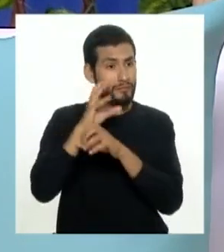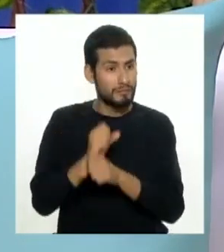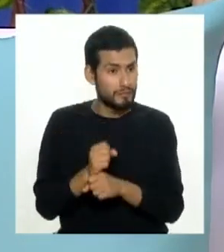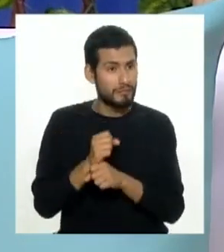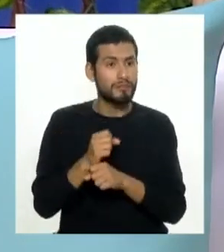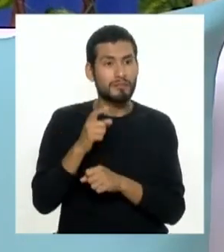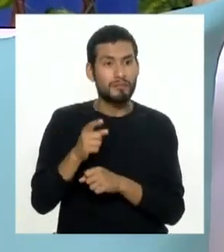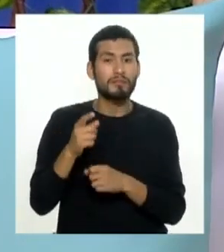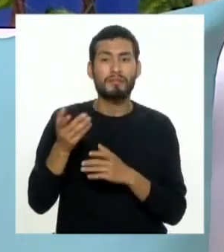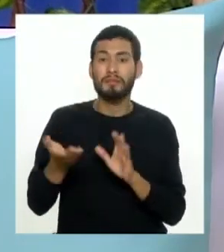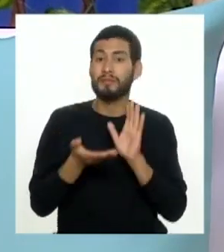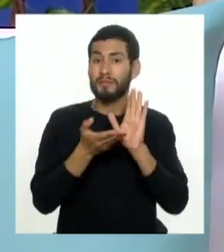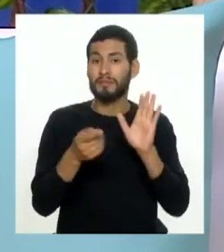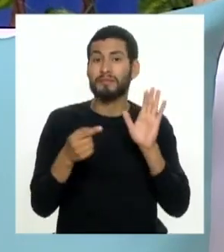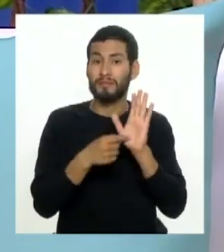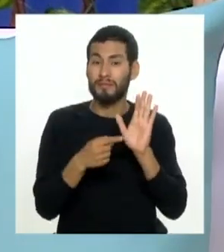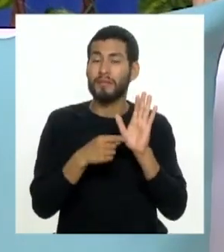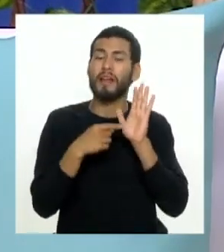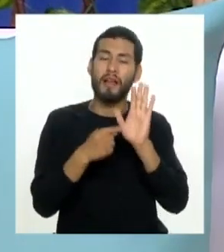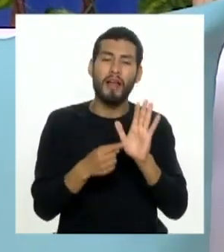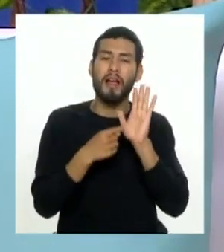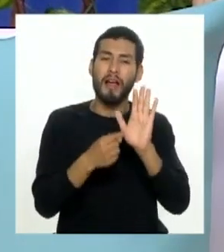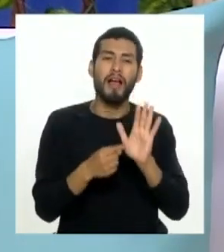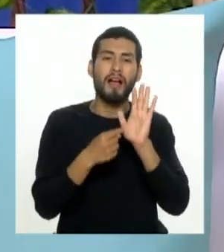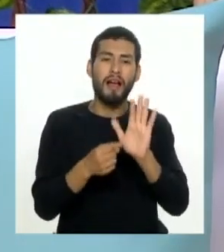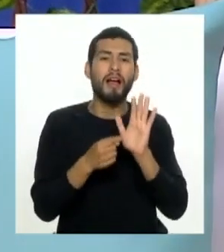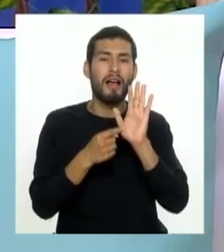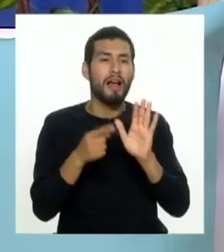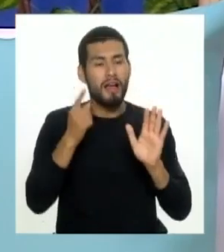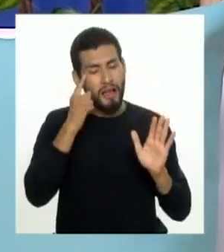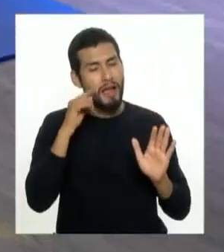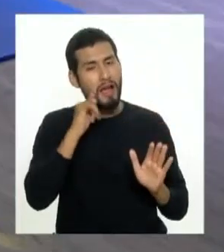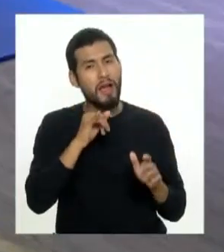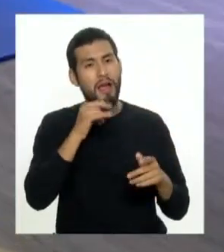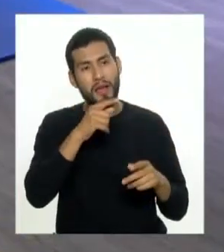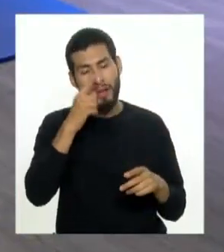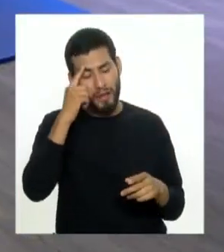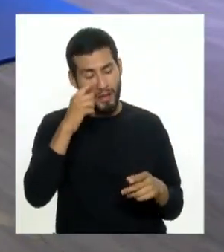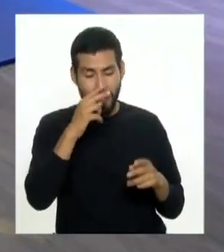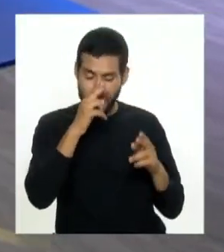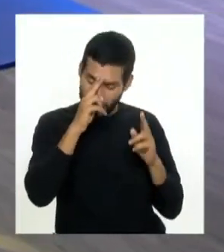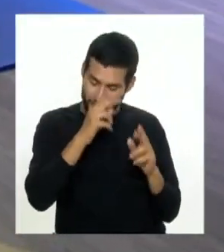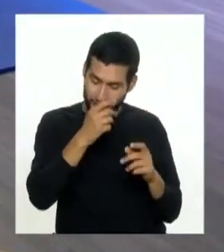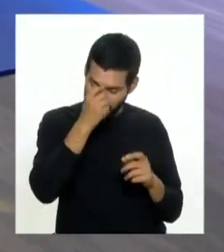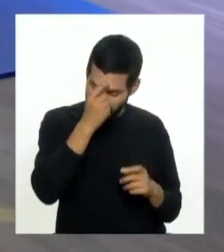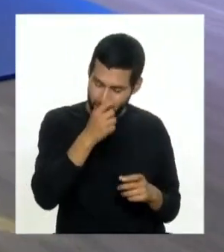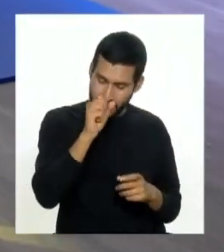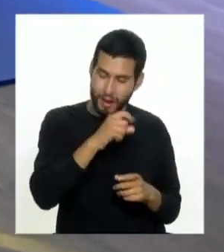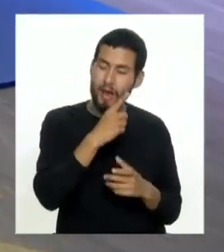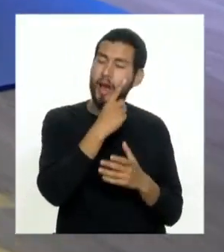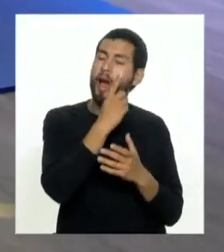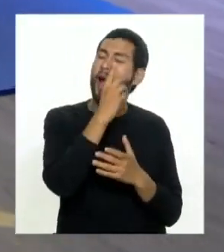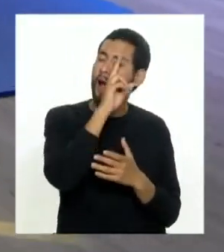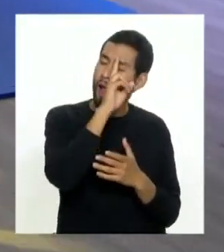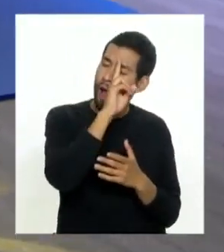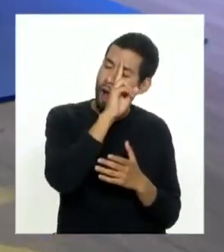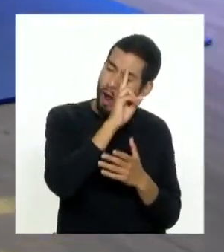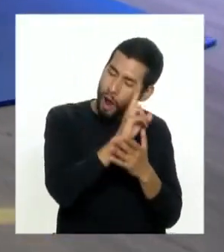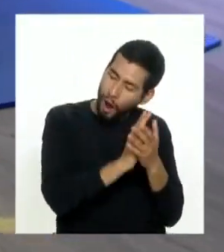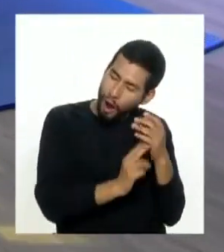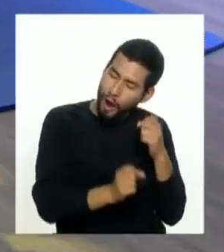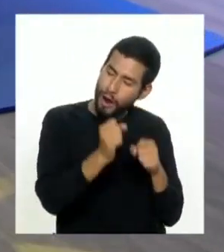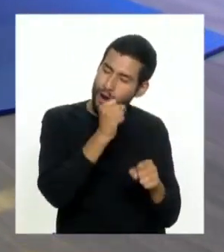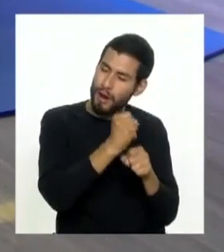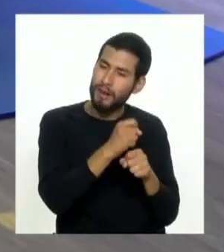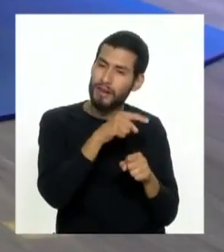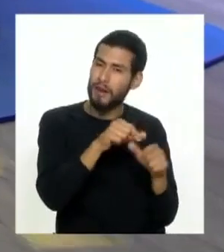a determinada presentación del producto entonces los consumidores ya le mantenemos cierta lealtad a la marca y confiamos pues confiamos en que el